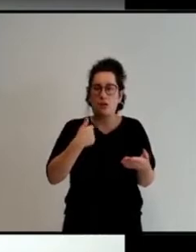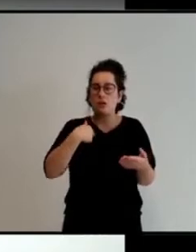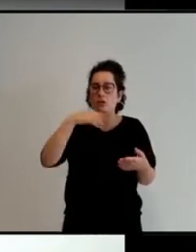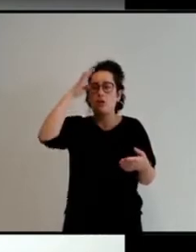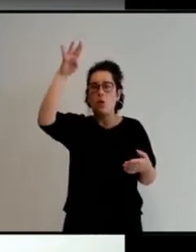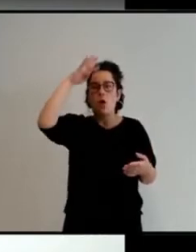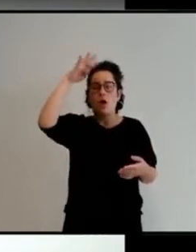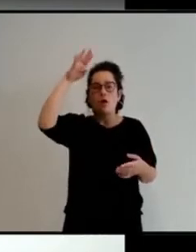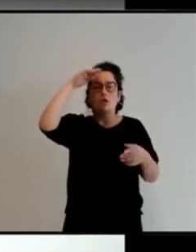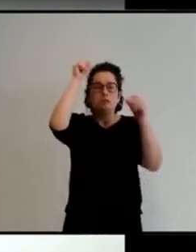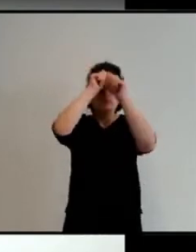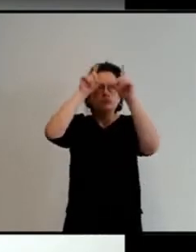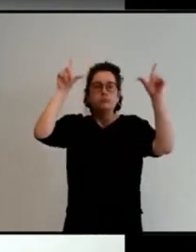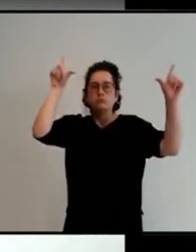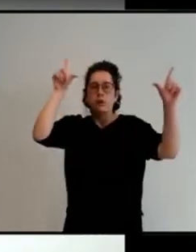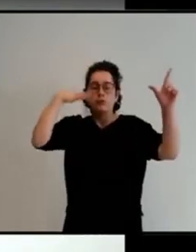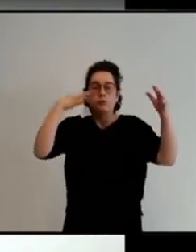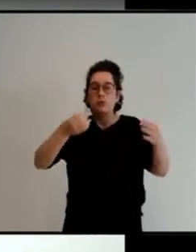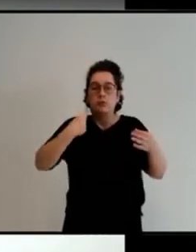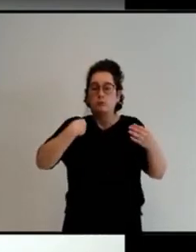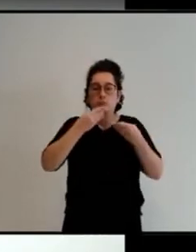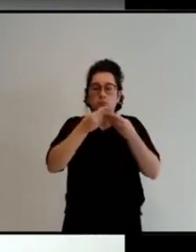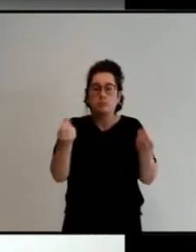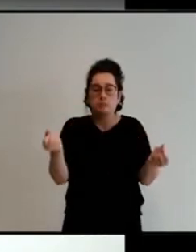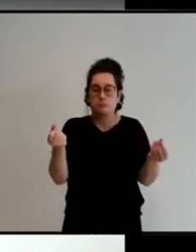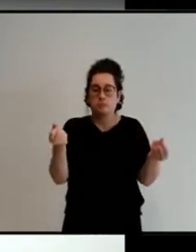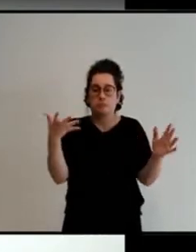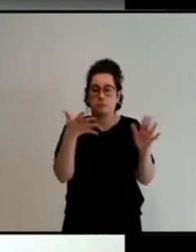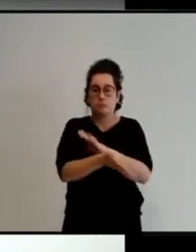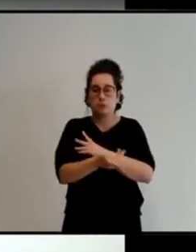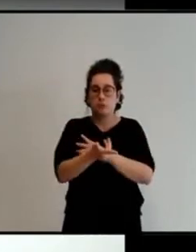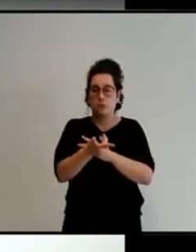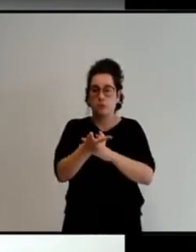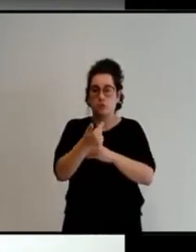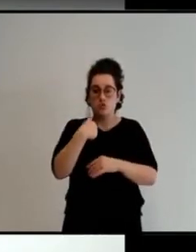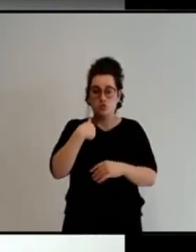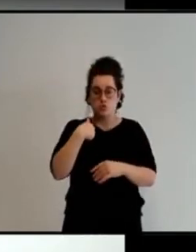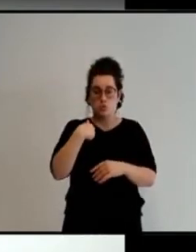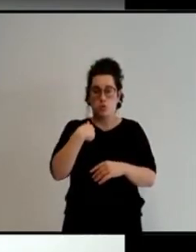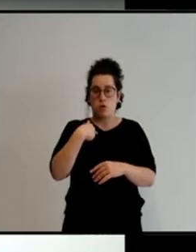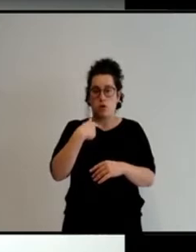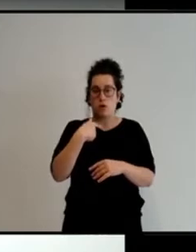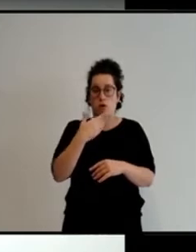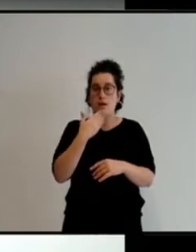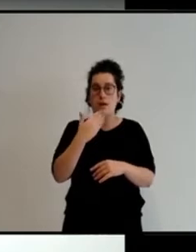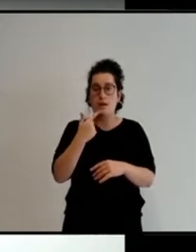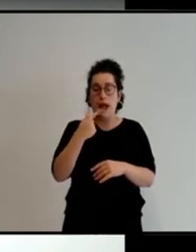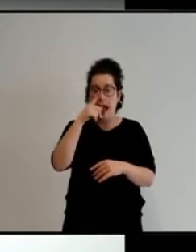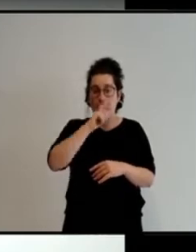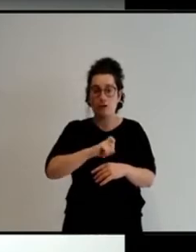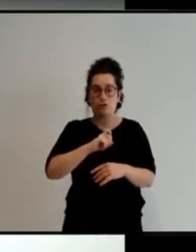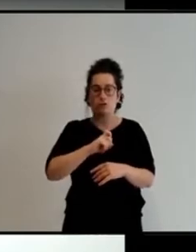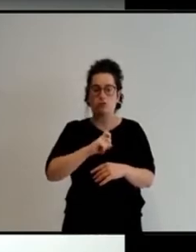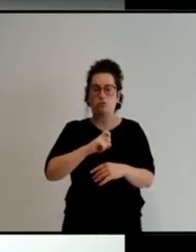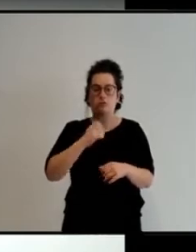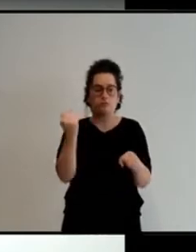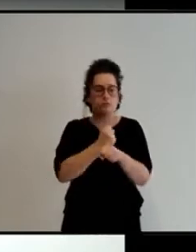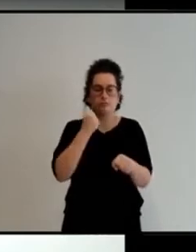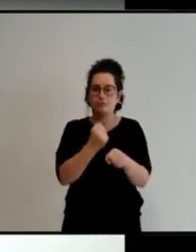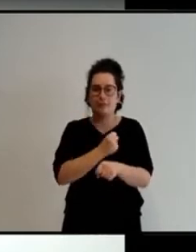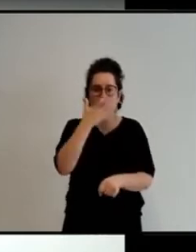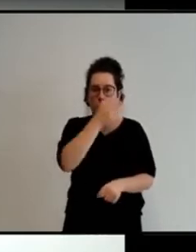se desplomó. Porque cuando yo llegué, por mi edad ya no podía trabajar. Yo me vine creyendo una mujer